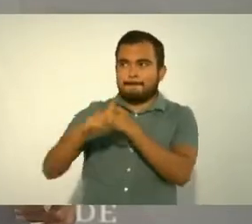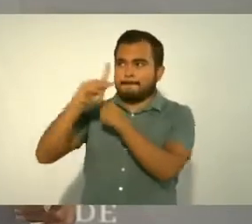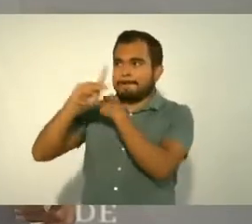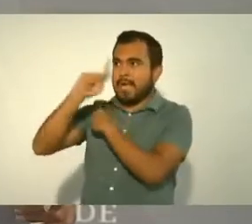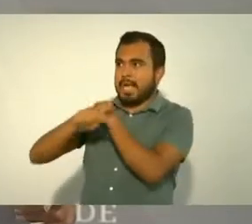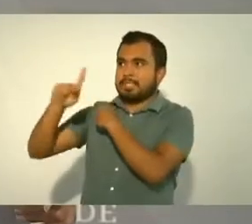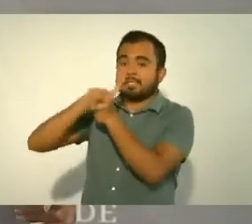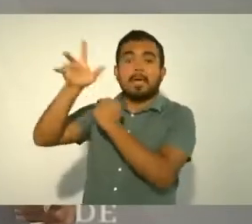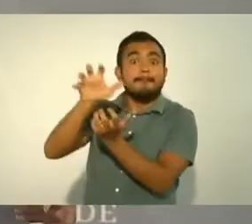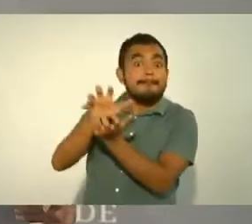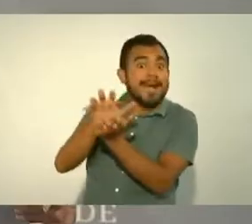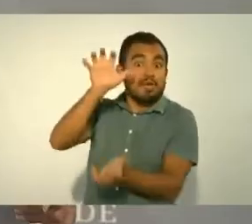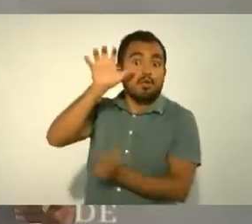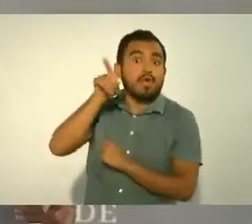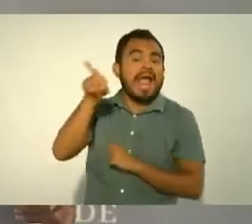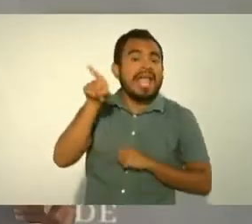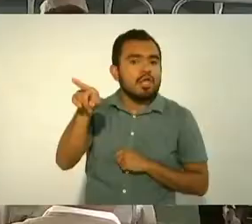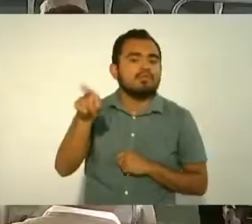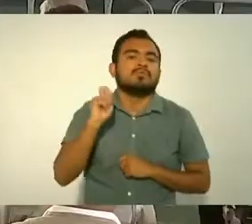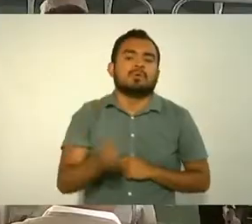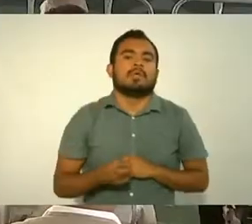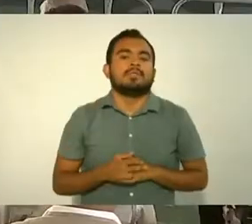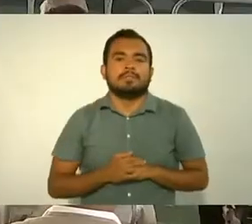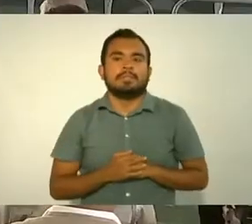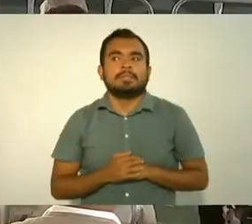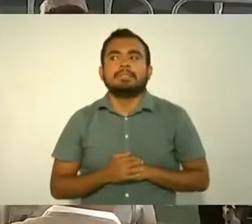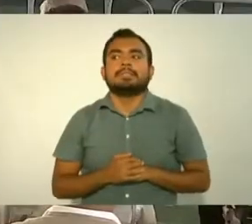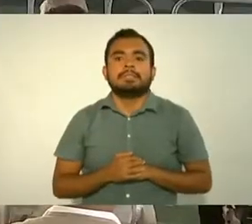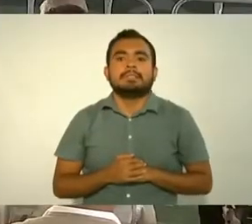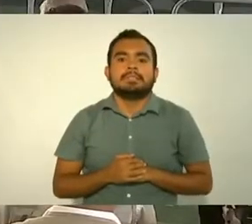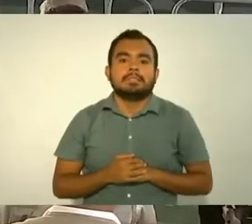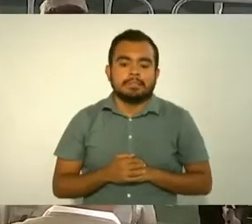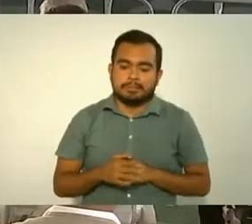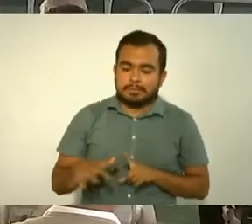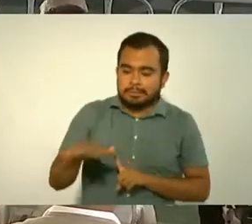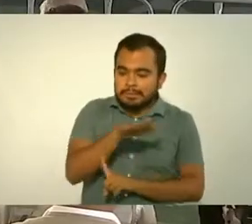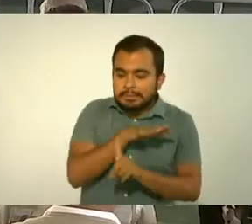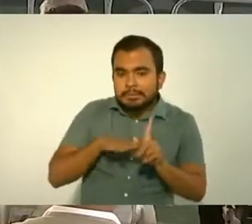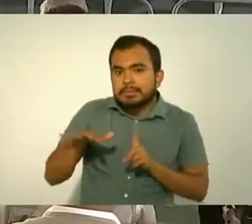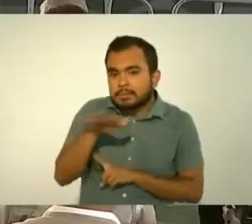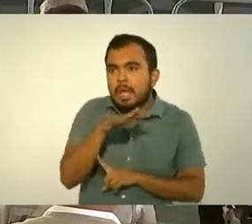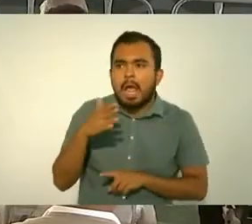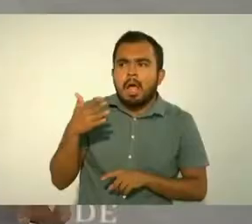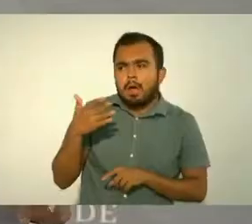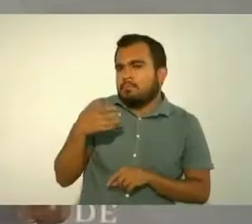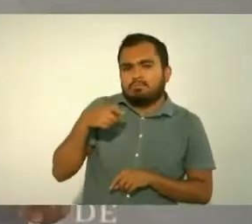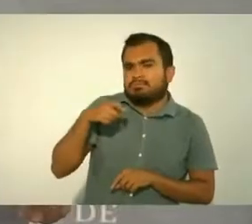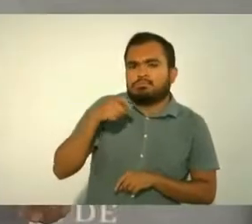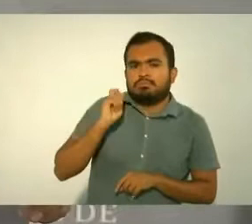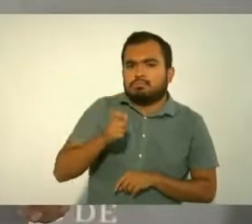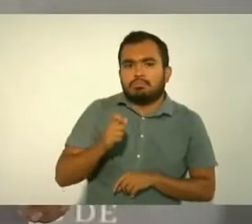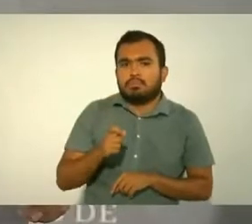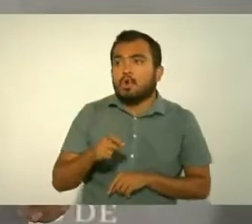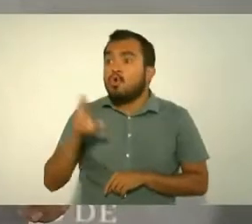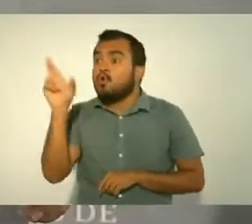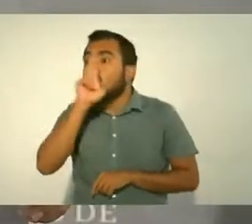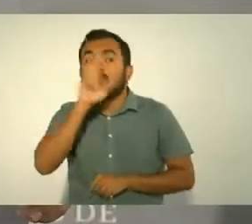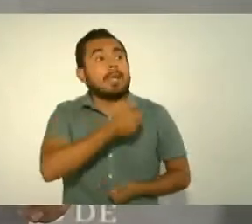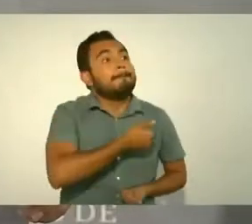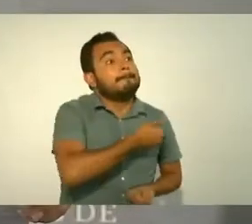dependían de o dependen del gas de Rusia